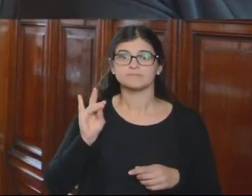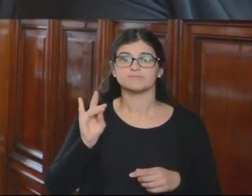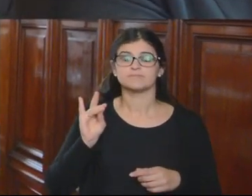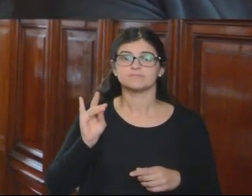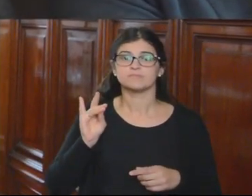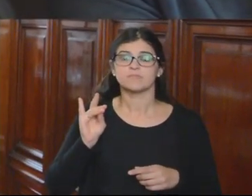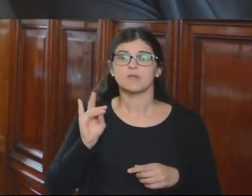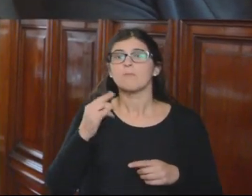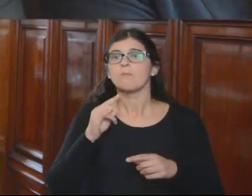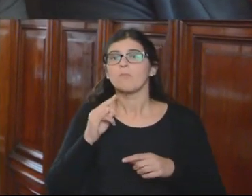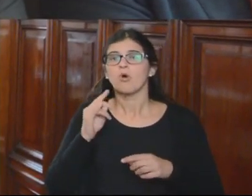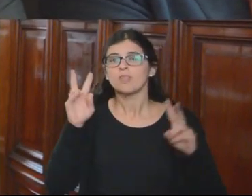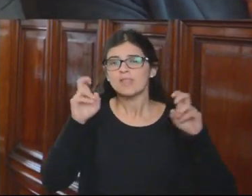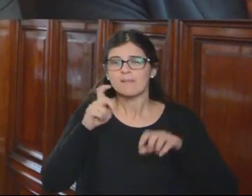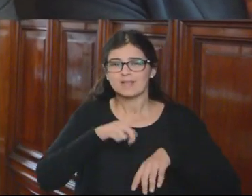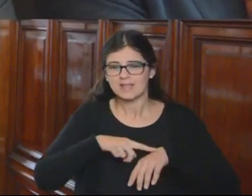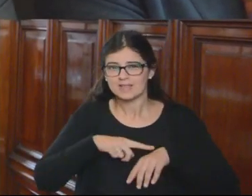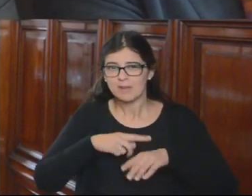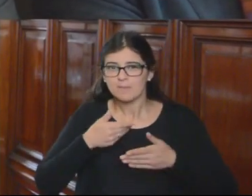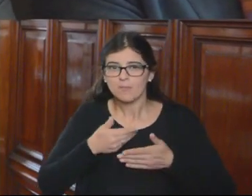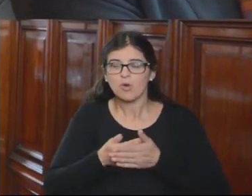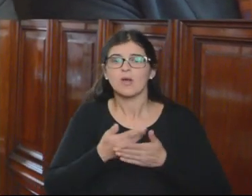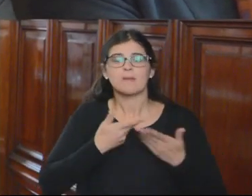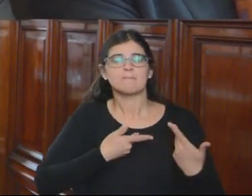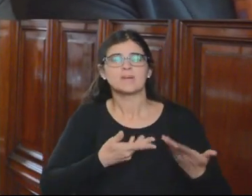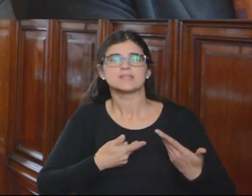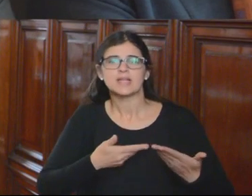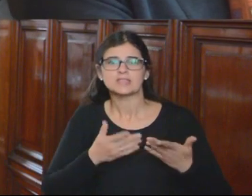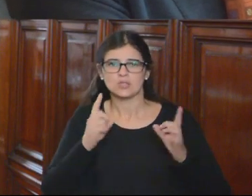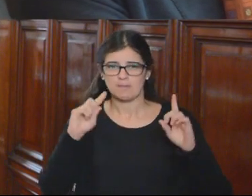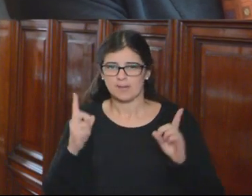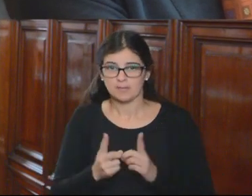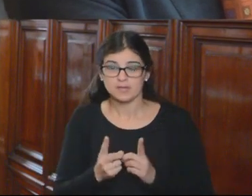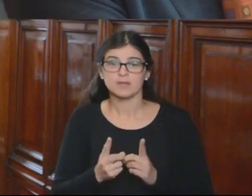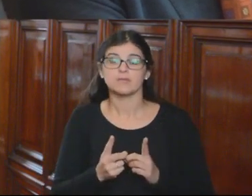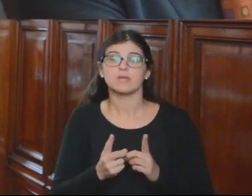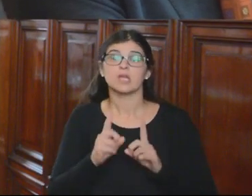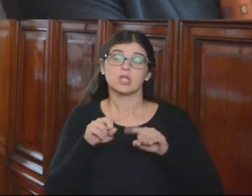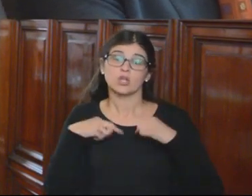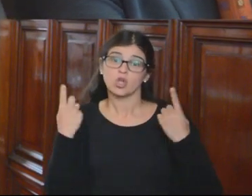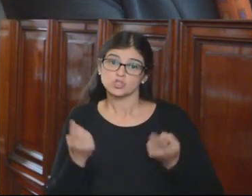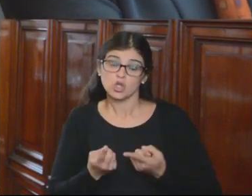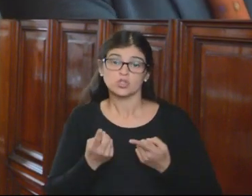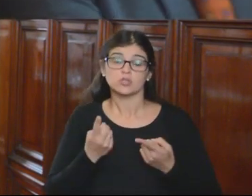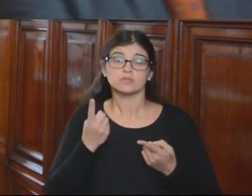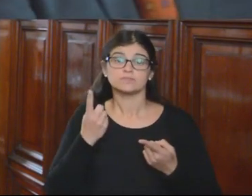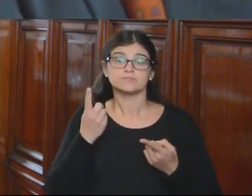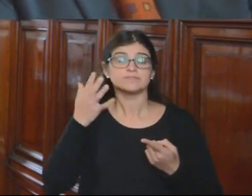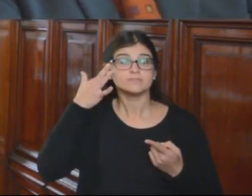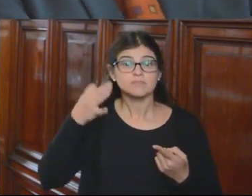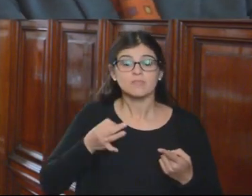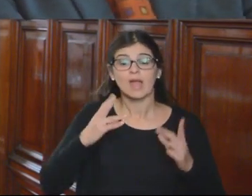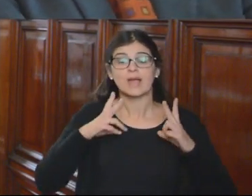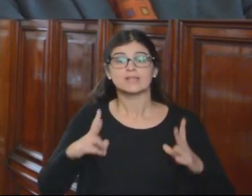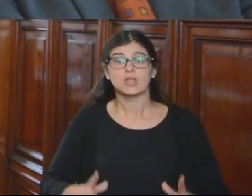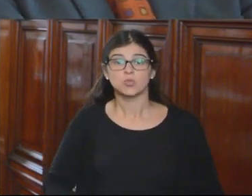Por cuestión de tiempo vamos a tratar de hacer nuestra presentación más breve. Nosotros consideramos que la actitud